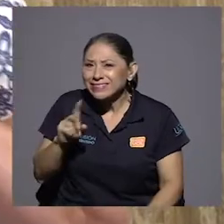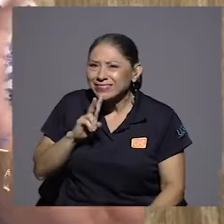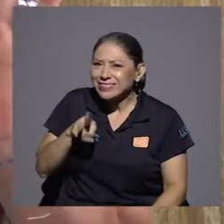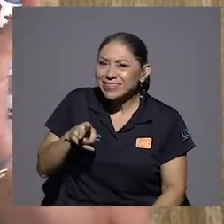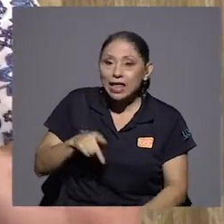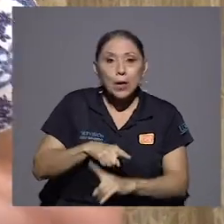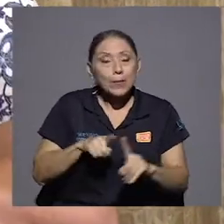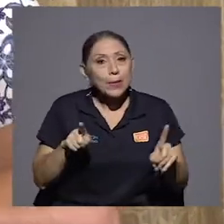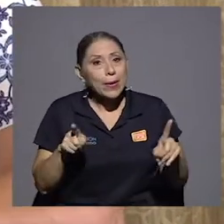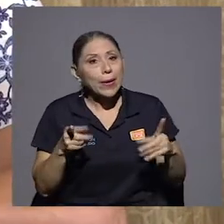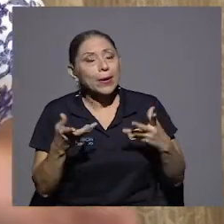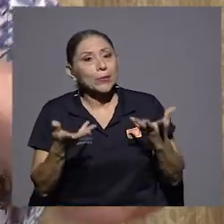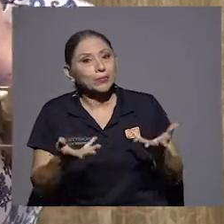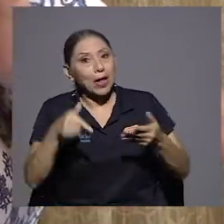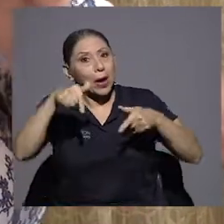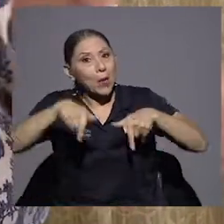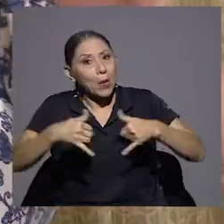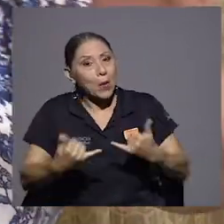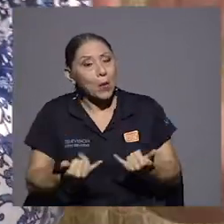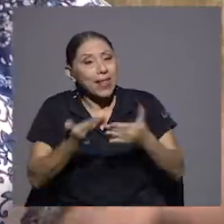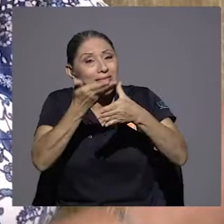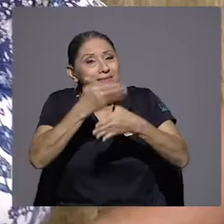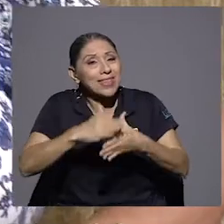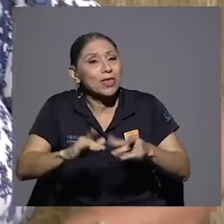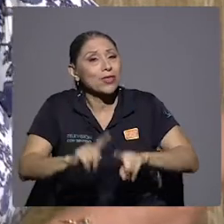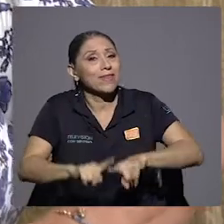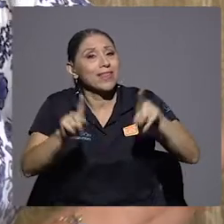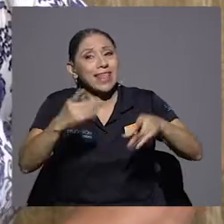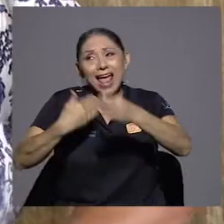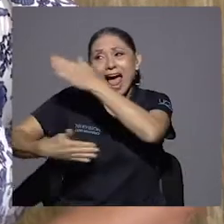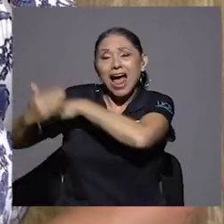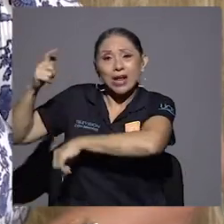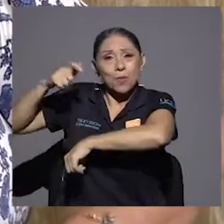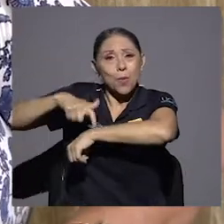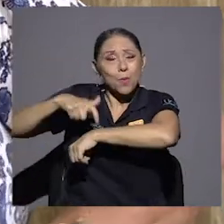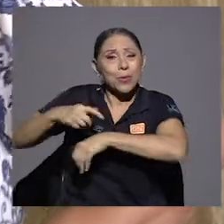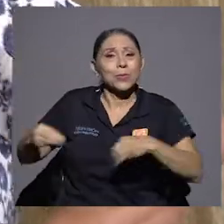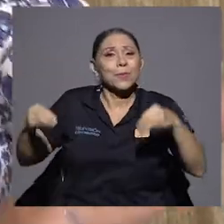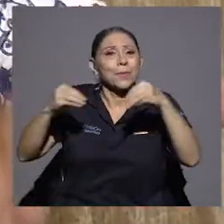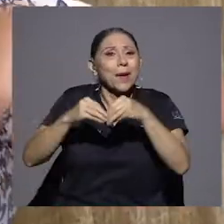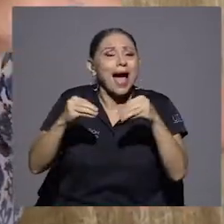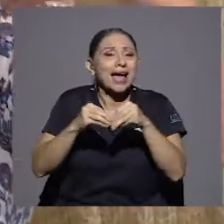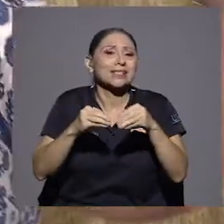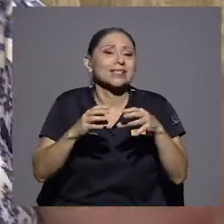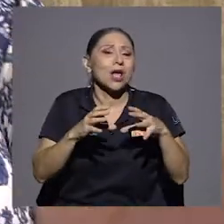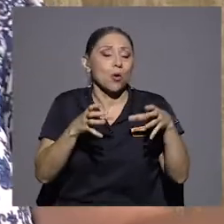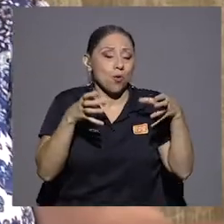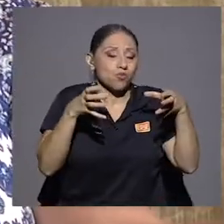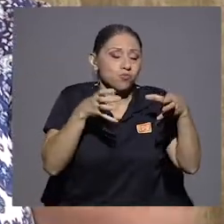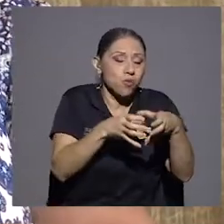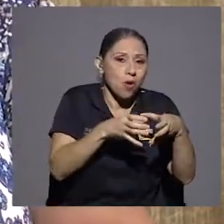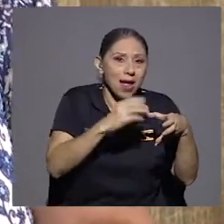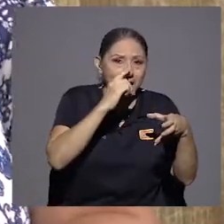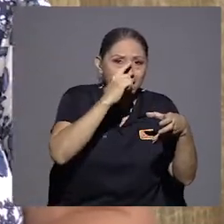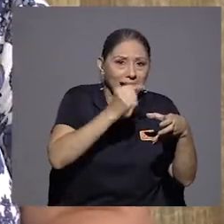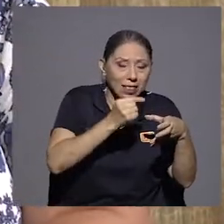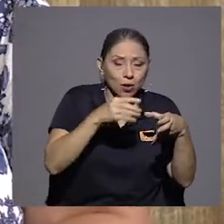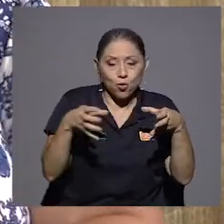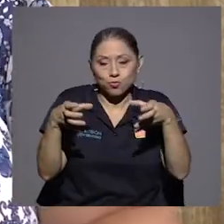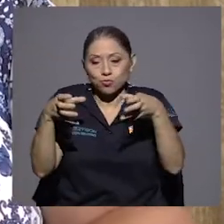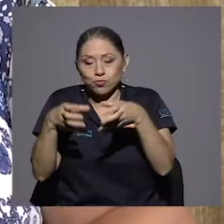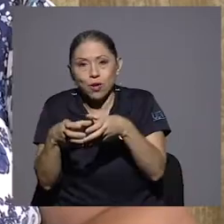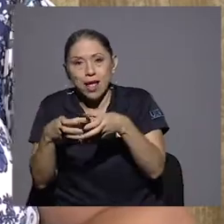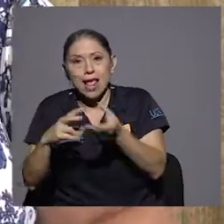área, en aquella época era más liberación, el calderonismo y el liberación y